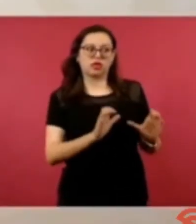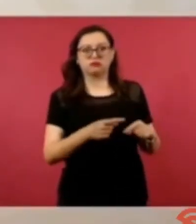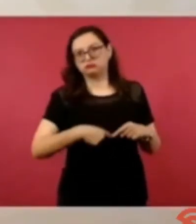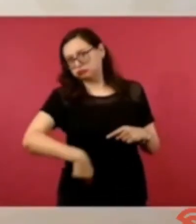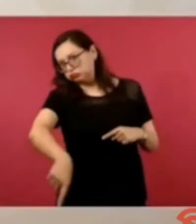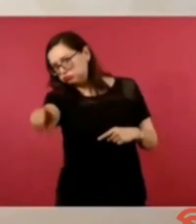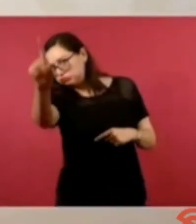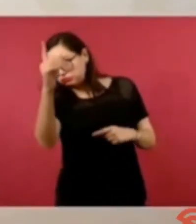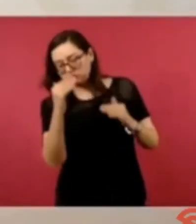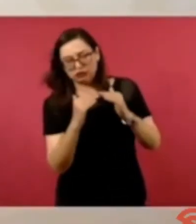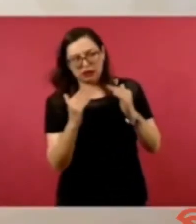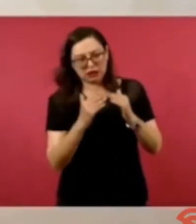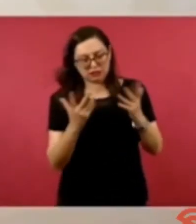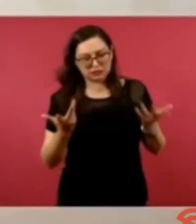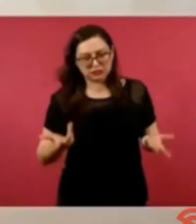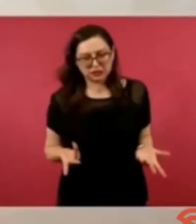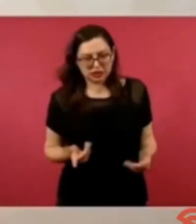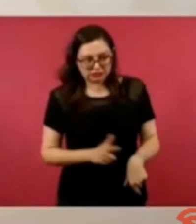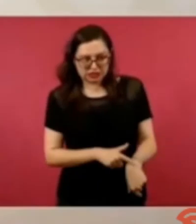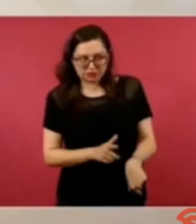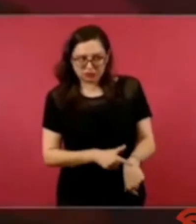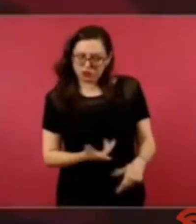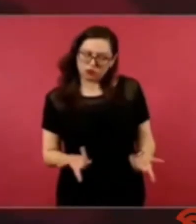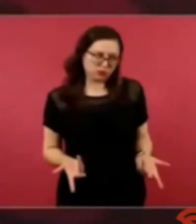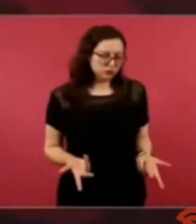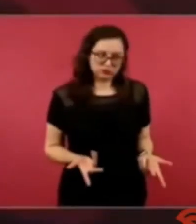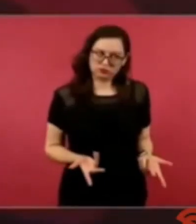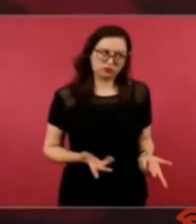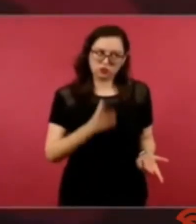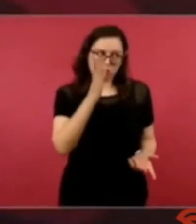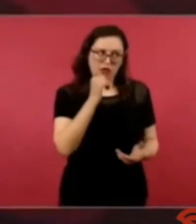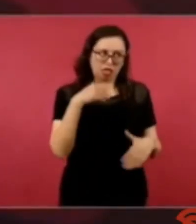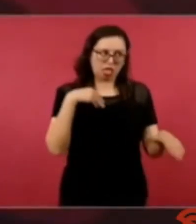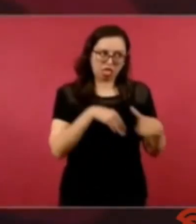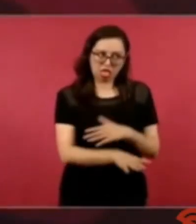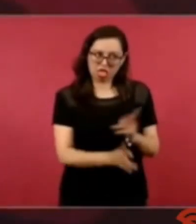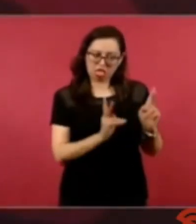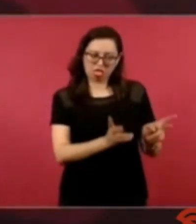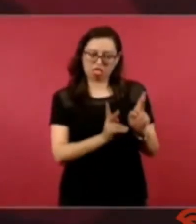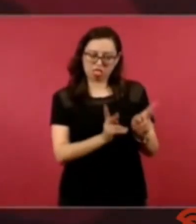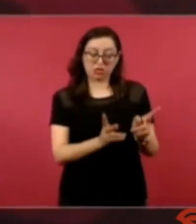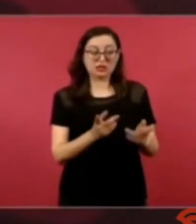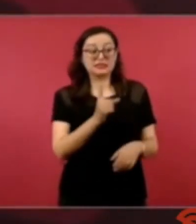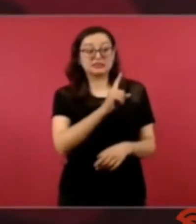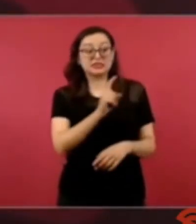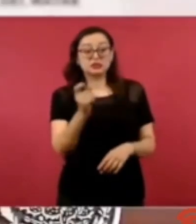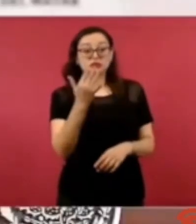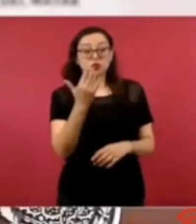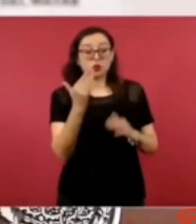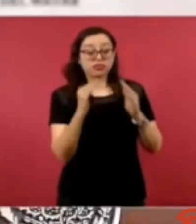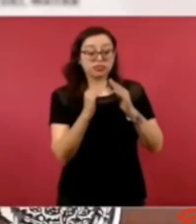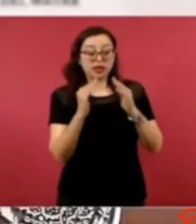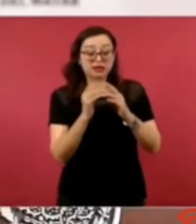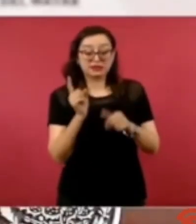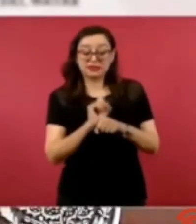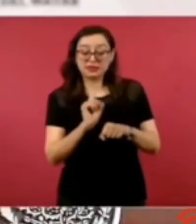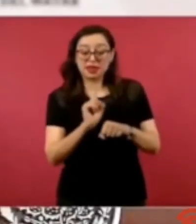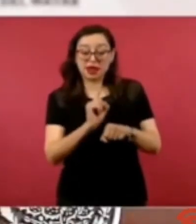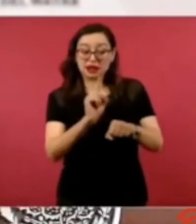les decíamos no les va a dar tiempo de terminar la tarea de las 150 casas diarias